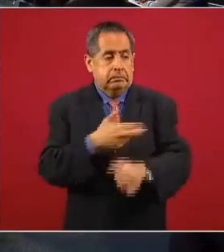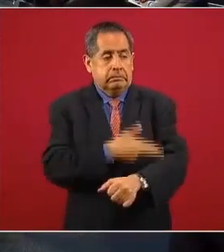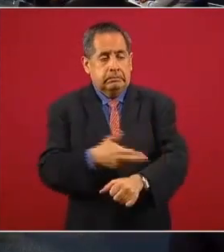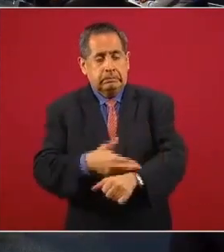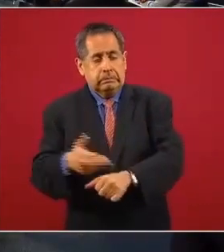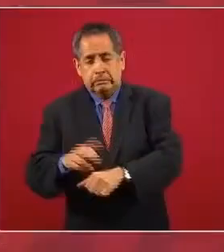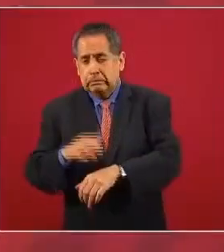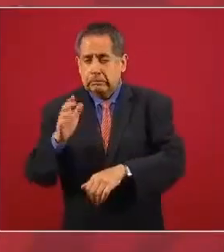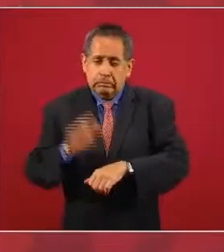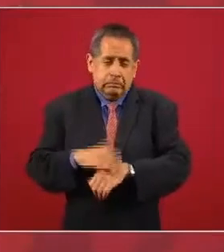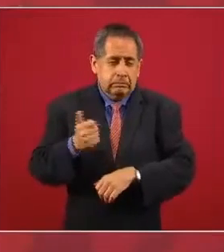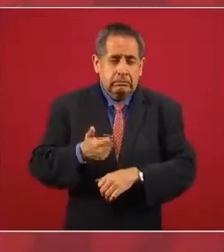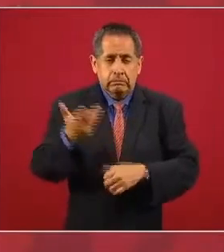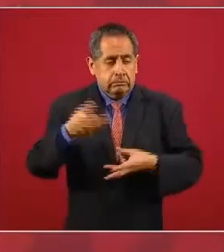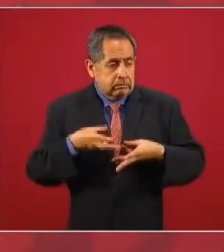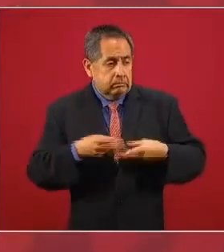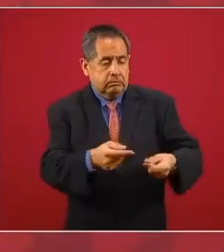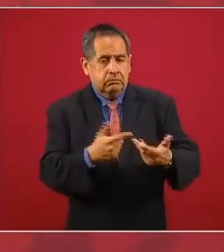costosísimo